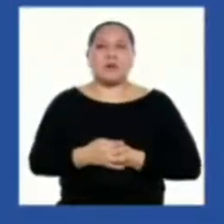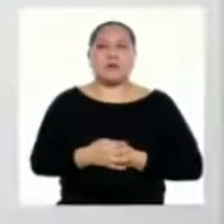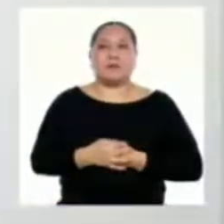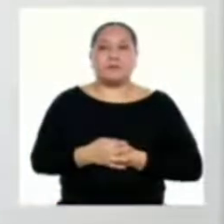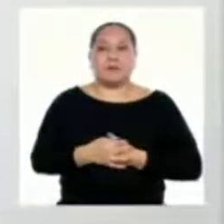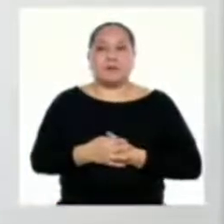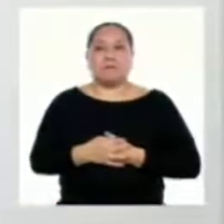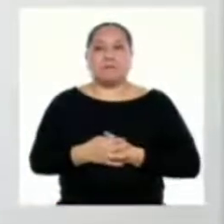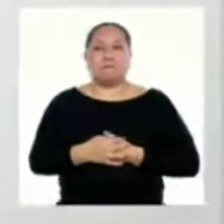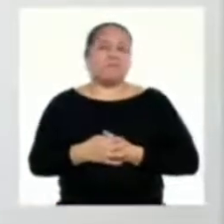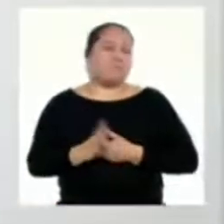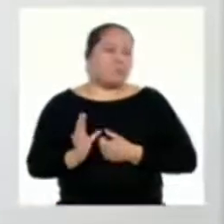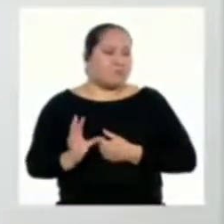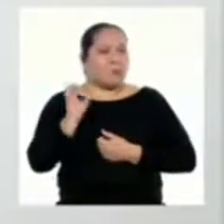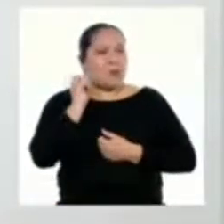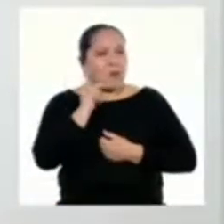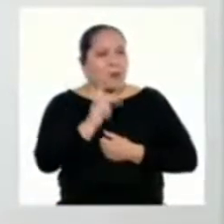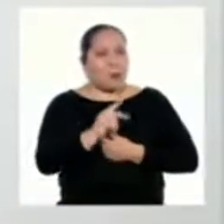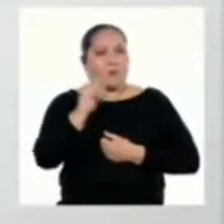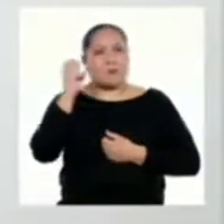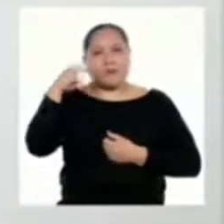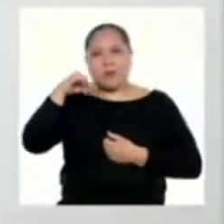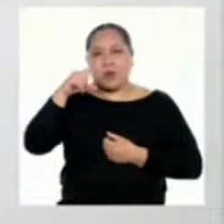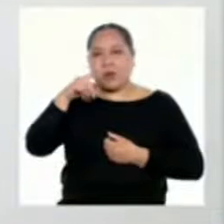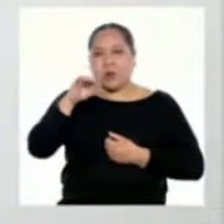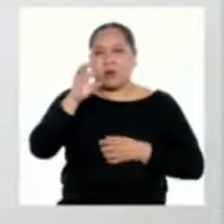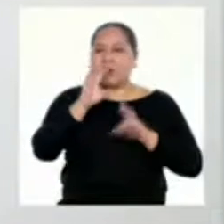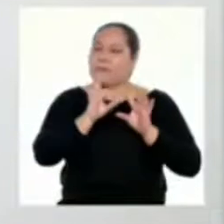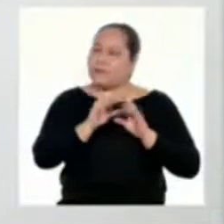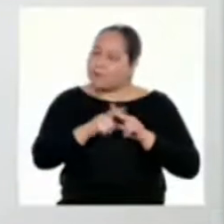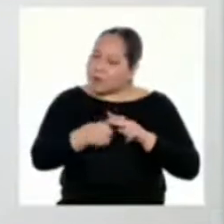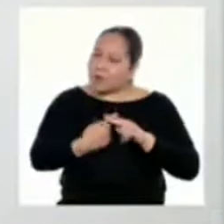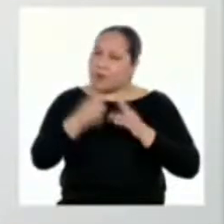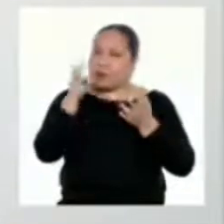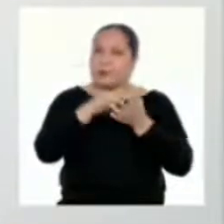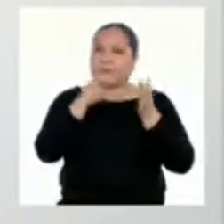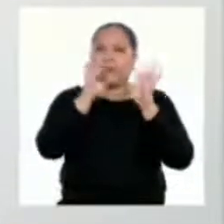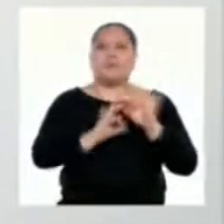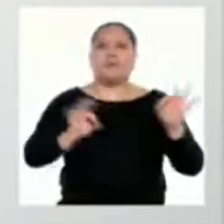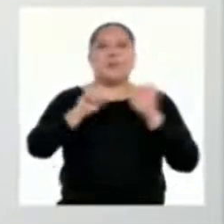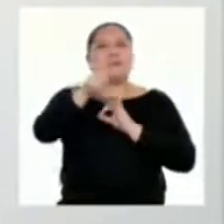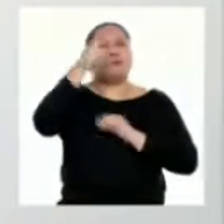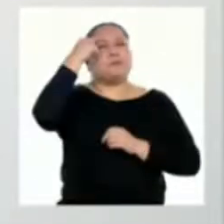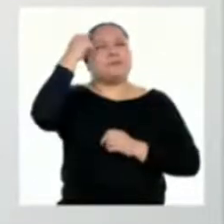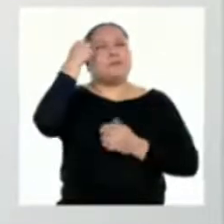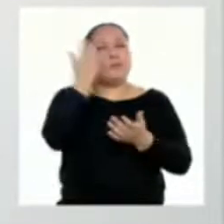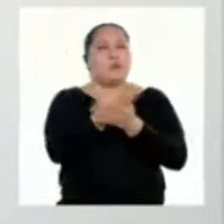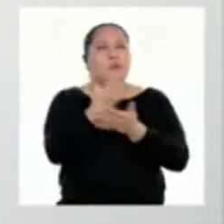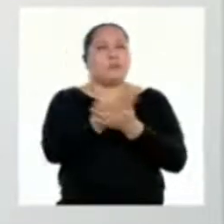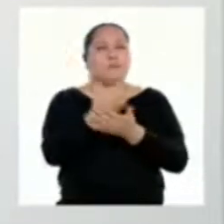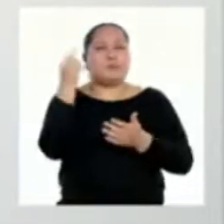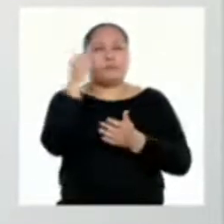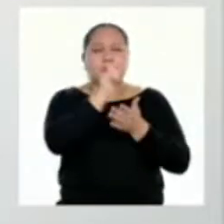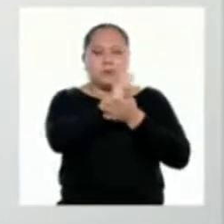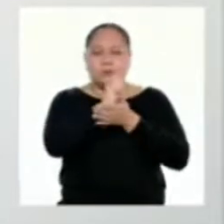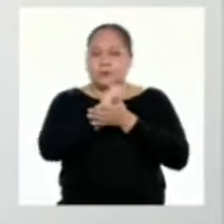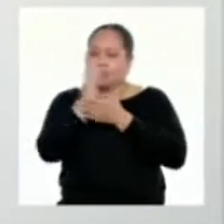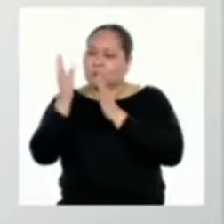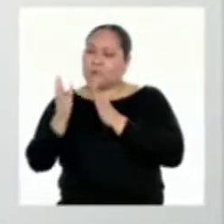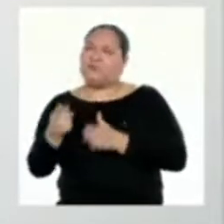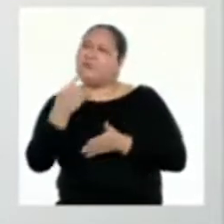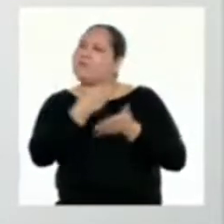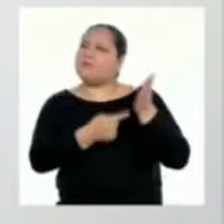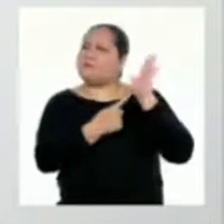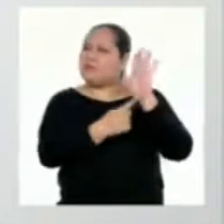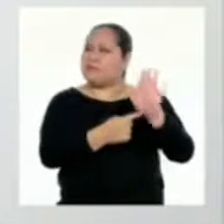Bueno, Miluska, empecemos por lo más importante. ¿Qué crees que trata de demostrar el autor en este texto? ¿Cuál